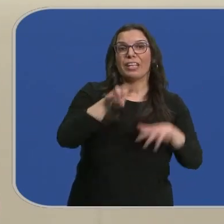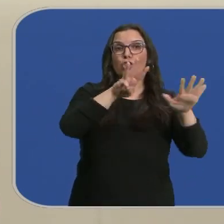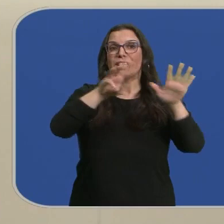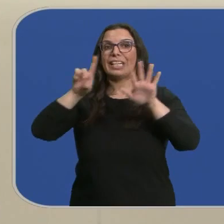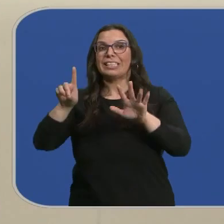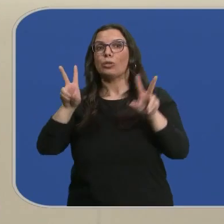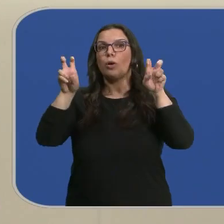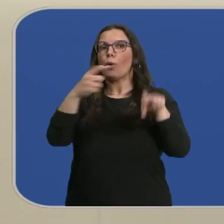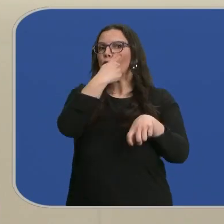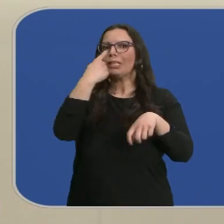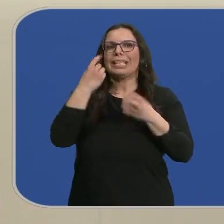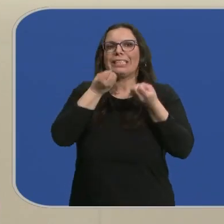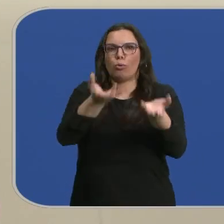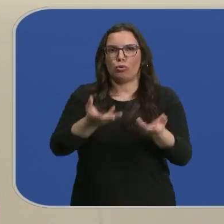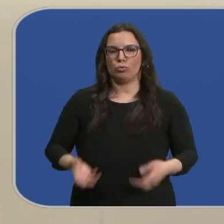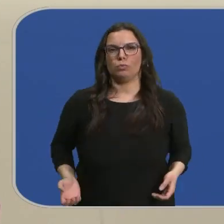testimonios.